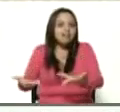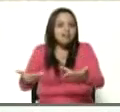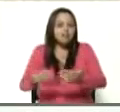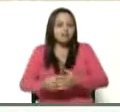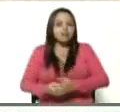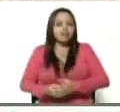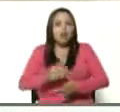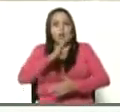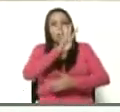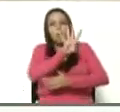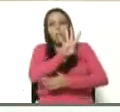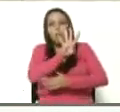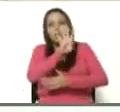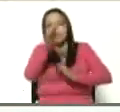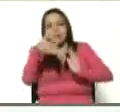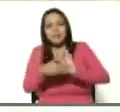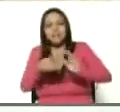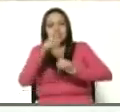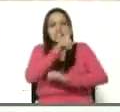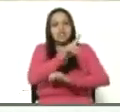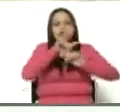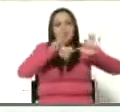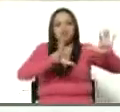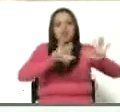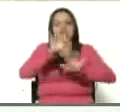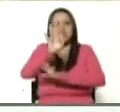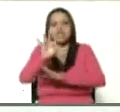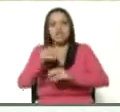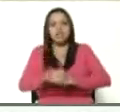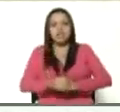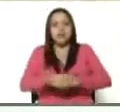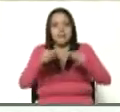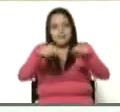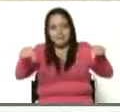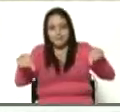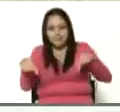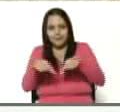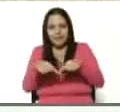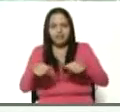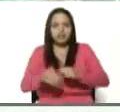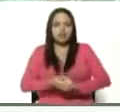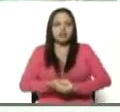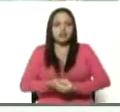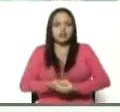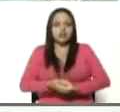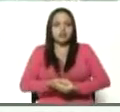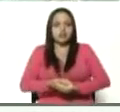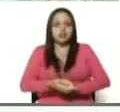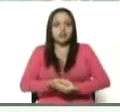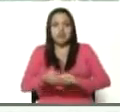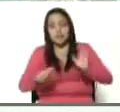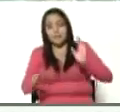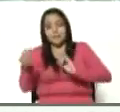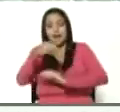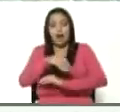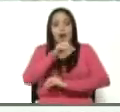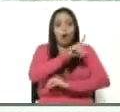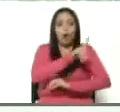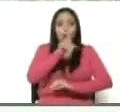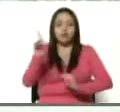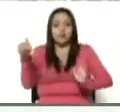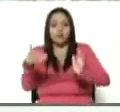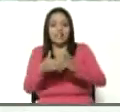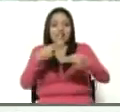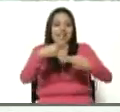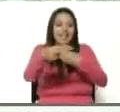4.183 metros cuadrados que se casan con las 11.000 hectáreas que tenemos aquí